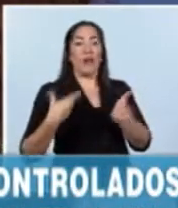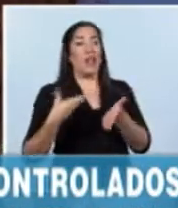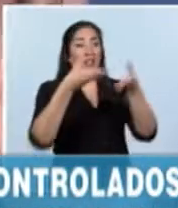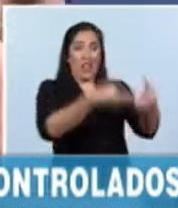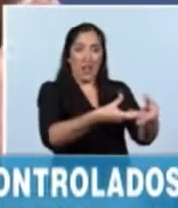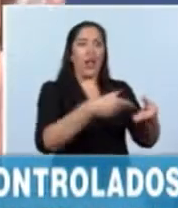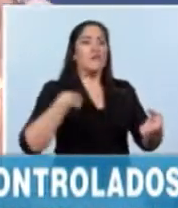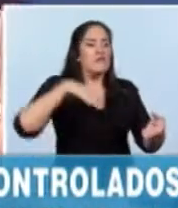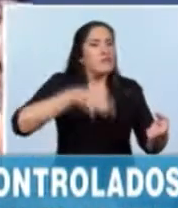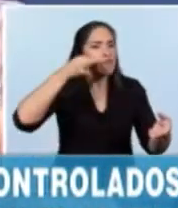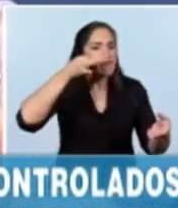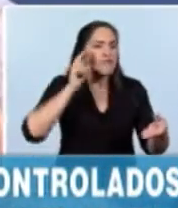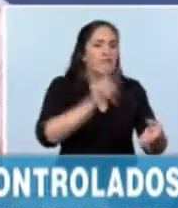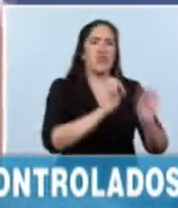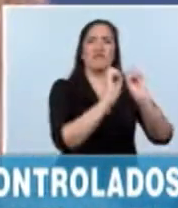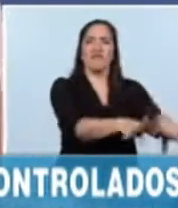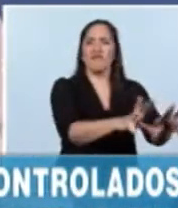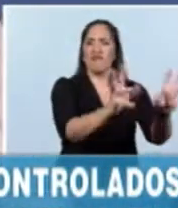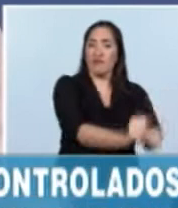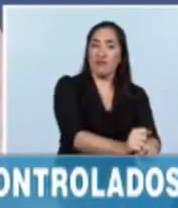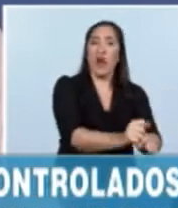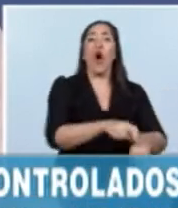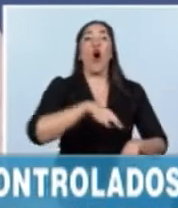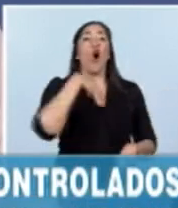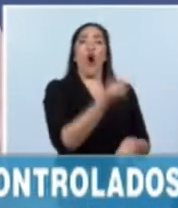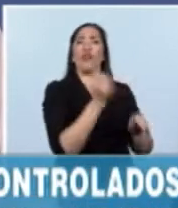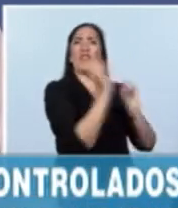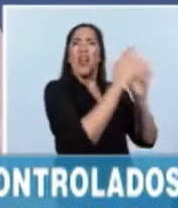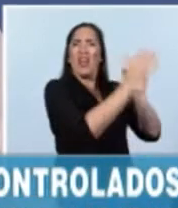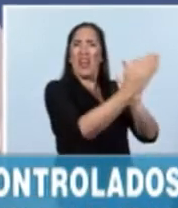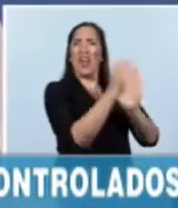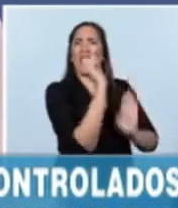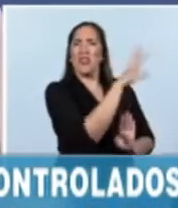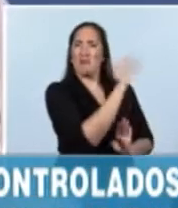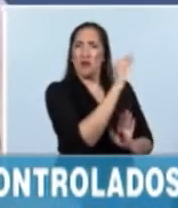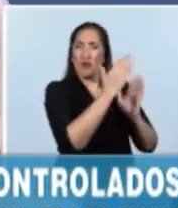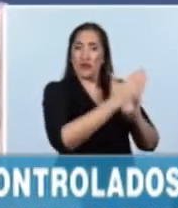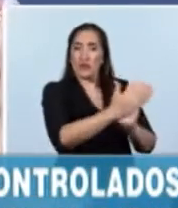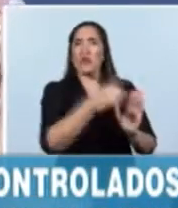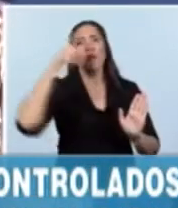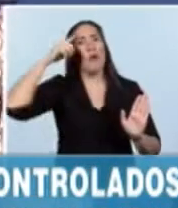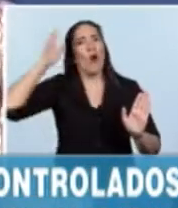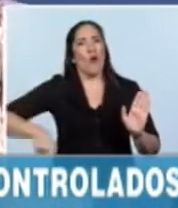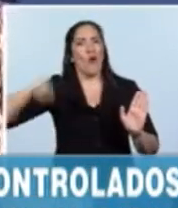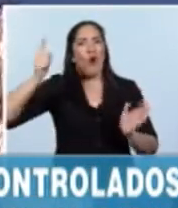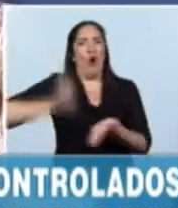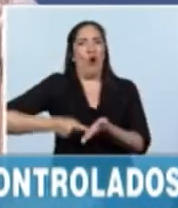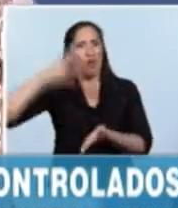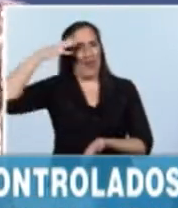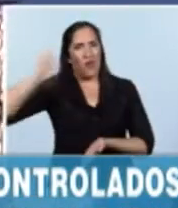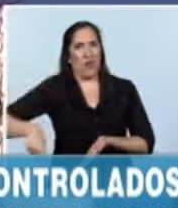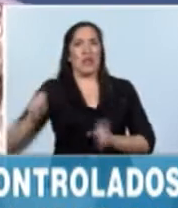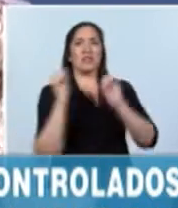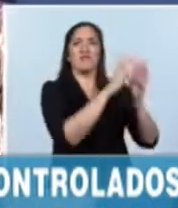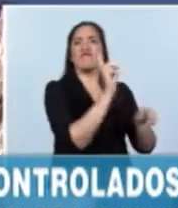destruida. Y las que quedan depositadas son las que, bueno, están depositadas por orden judicial. Esto tiene capacidad para almacenar